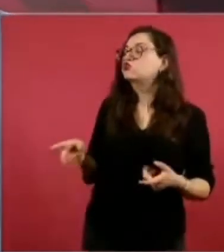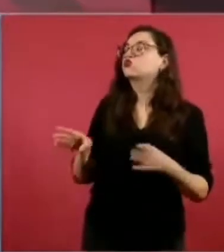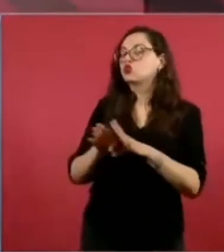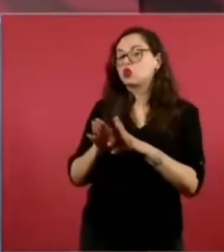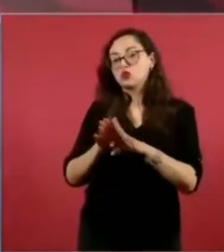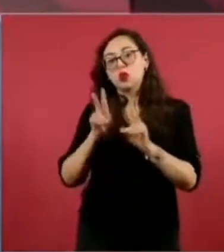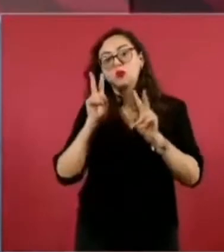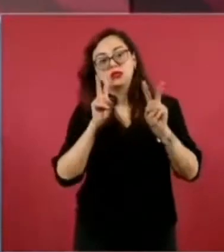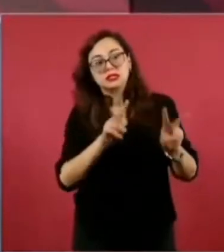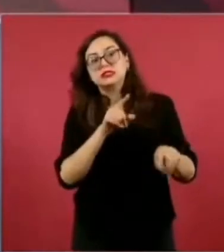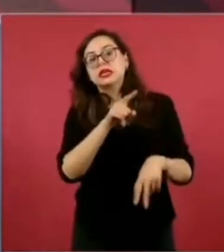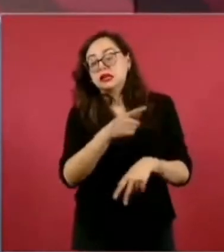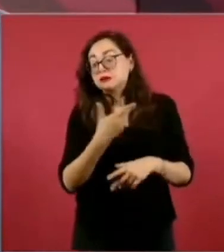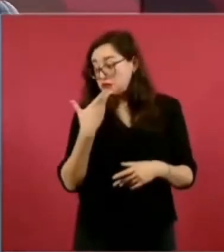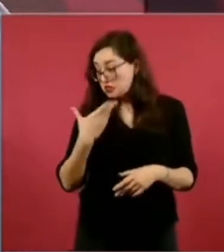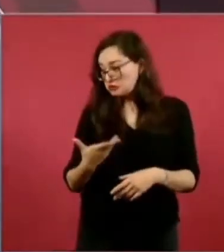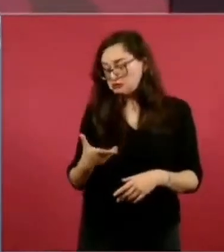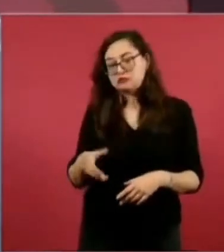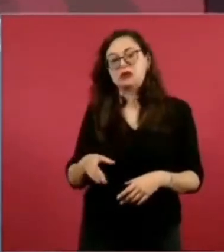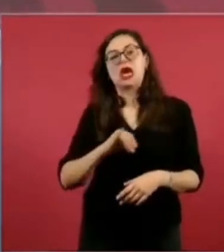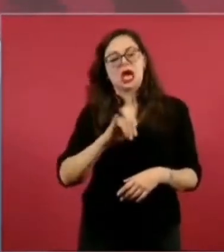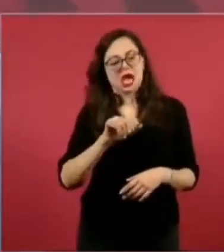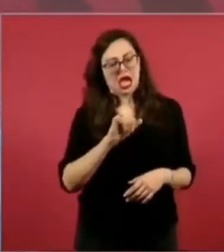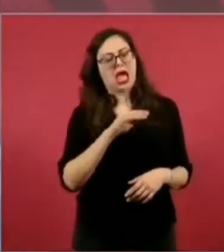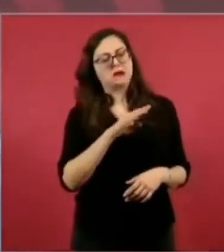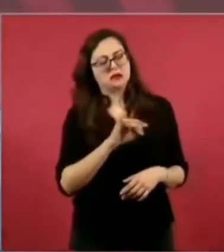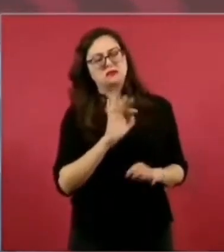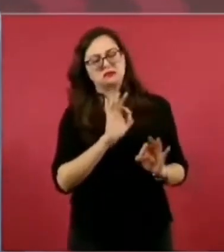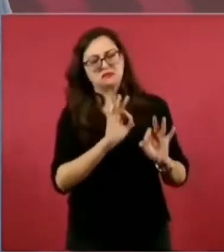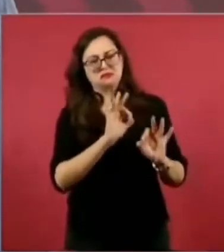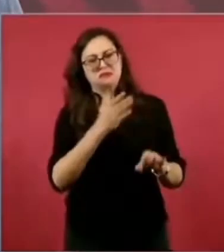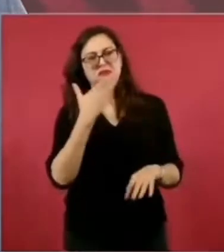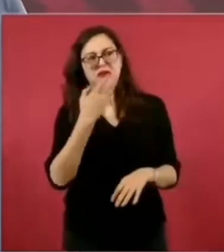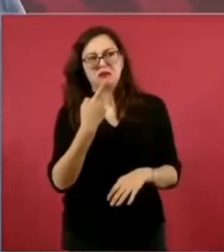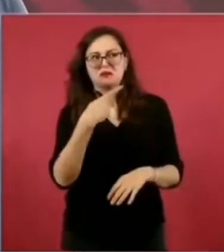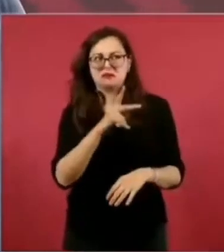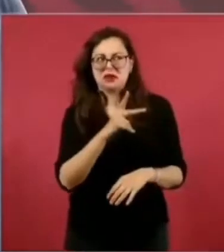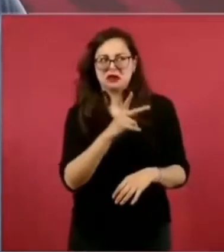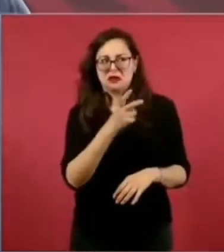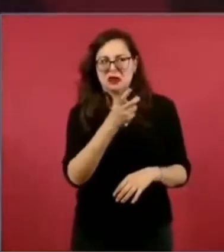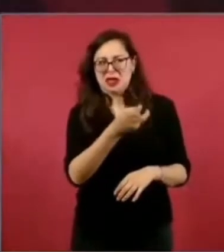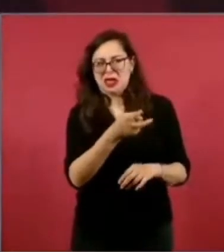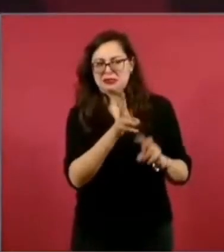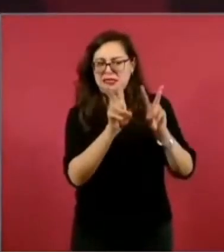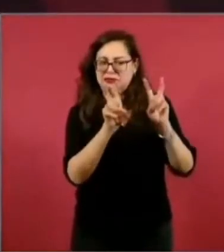viste a Jaime?, no, muy bien, claro, papá, dice eso de que va a expropiar la jefe.